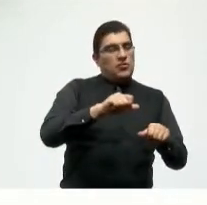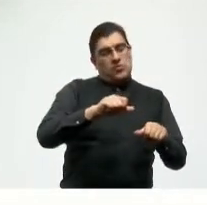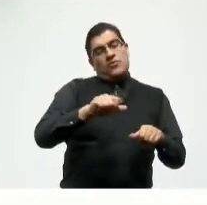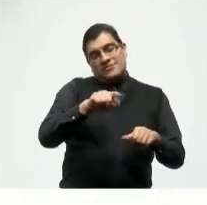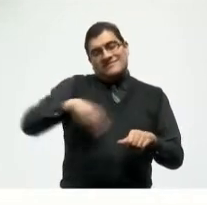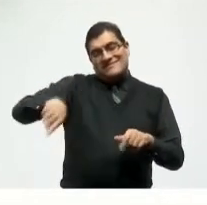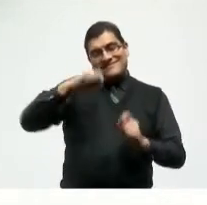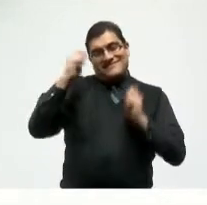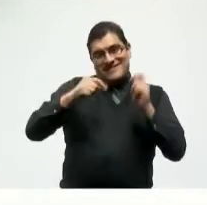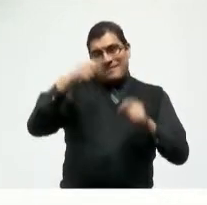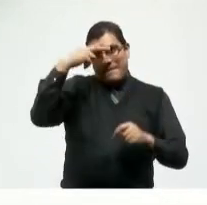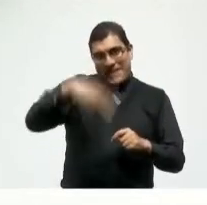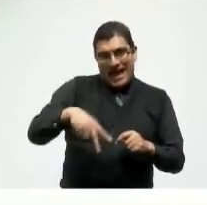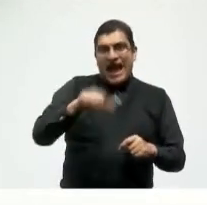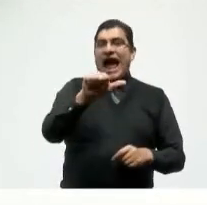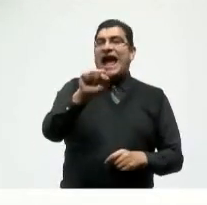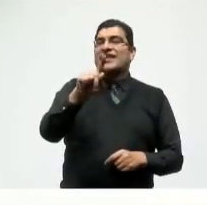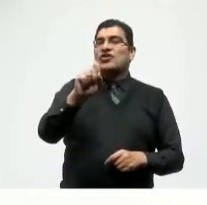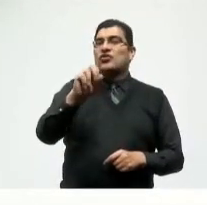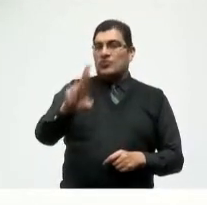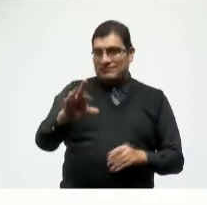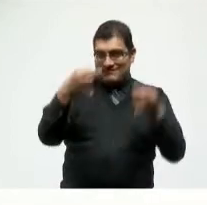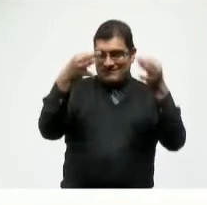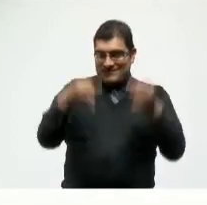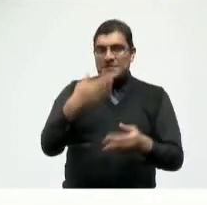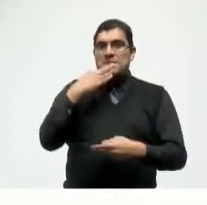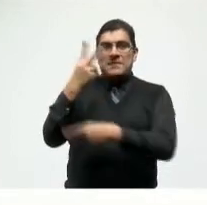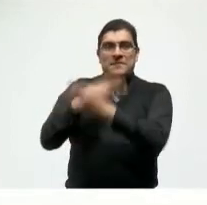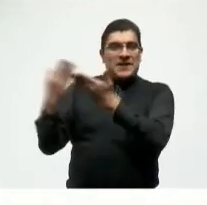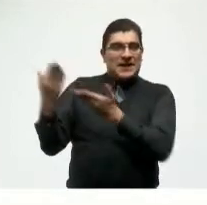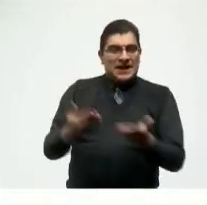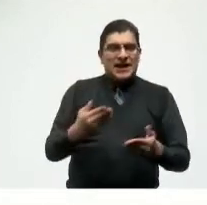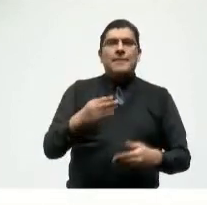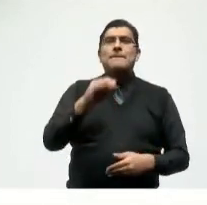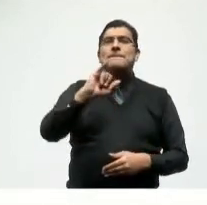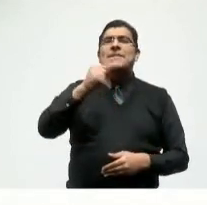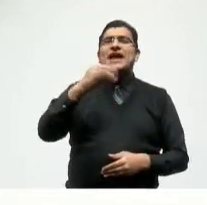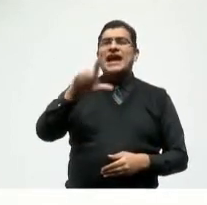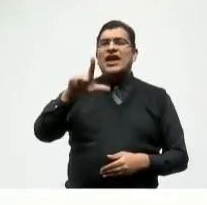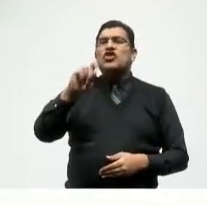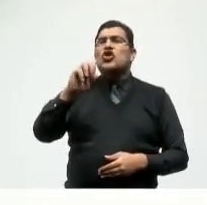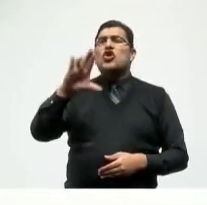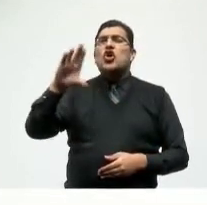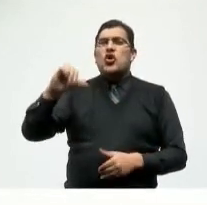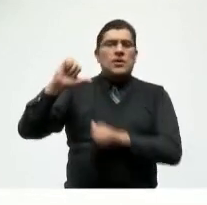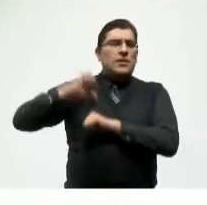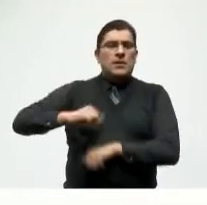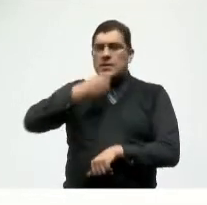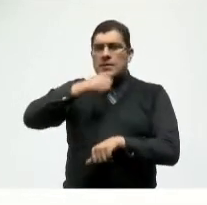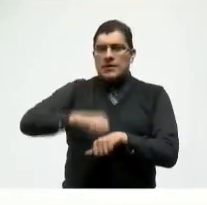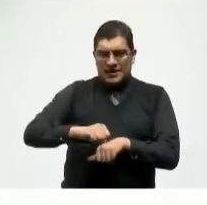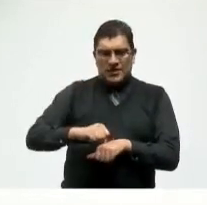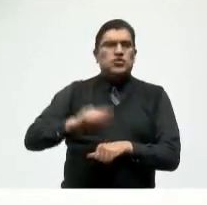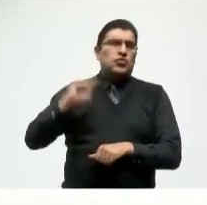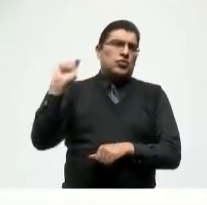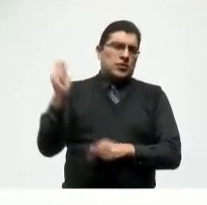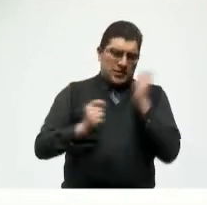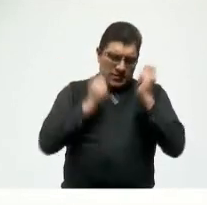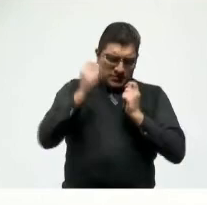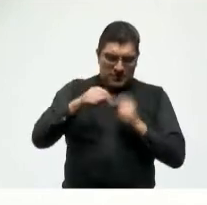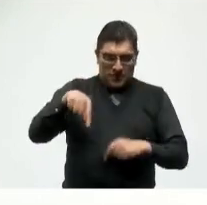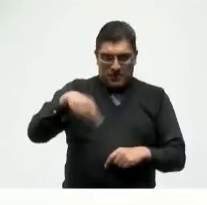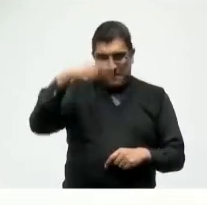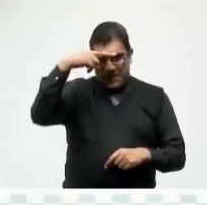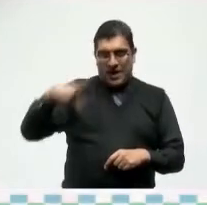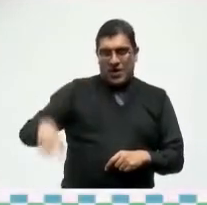México ACETUR le damos la bienvenida al licenciado Miguel Torruco Marqués secretario de turismo del gobierno de México bienvenido